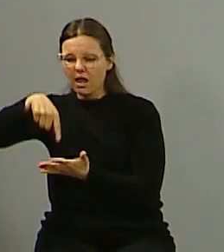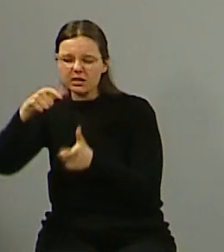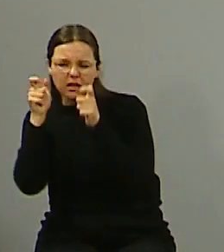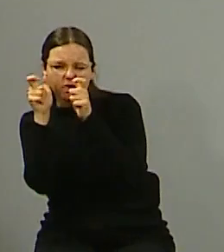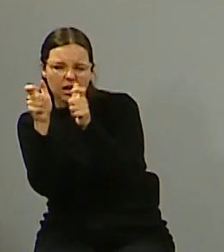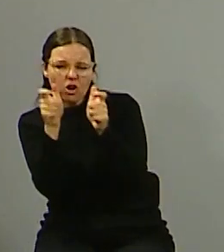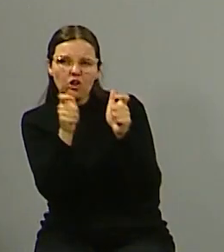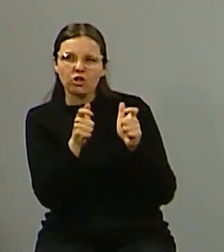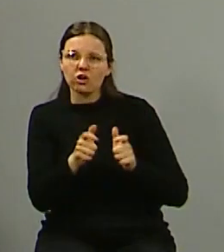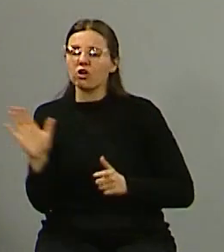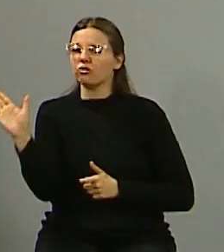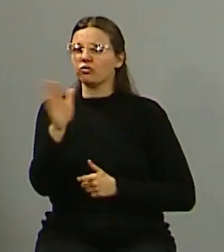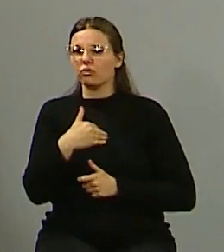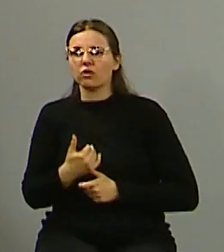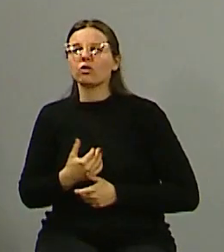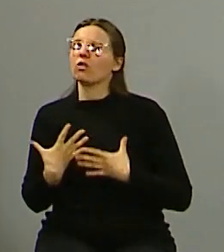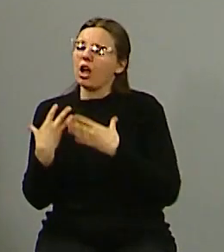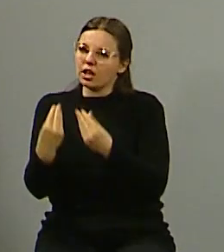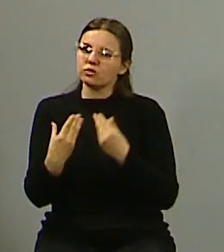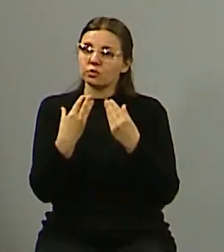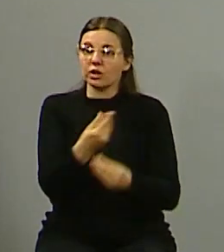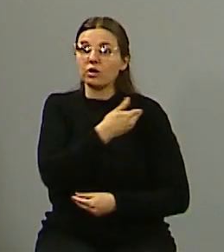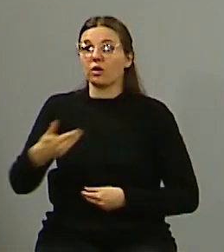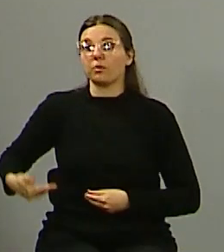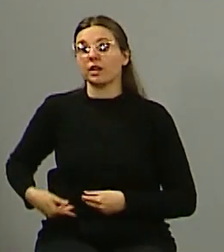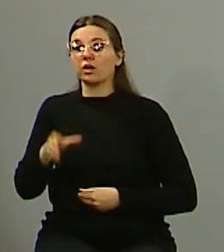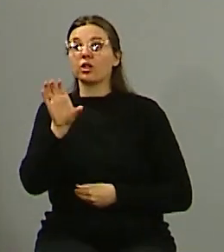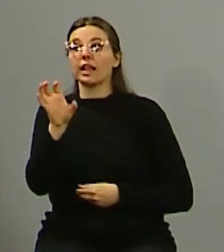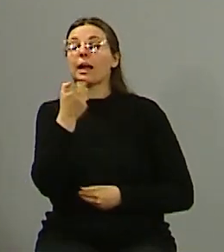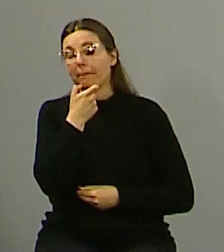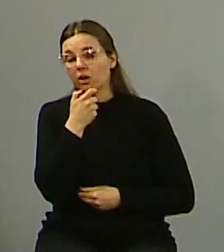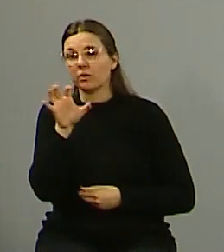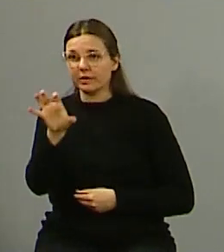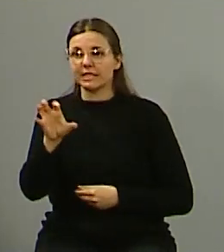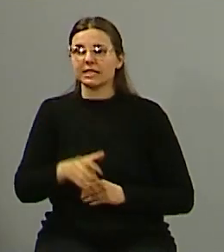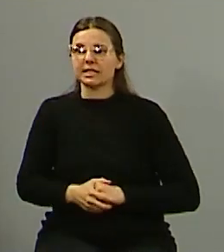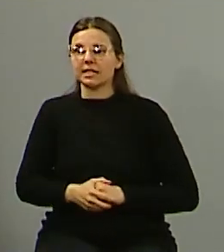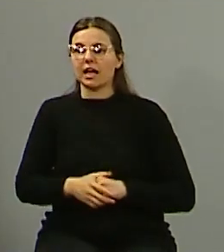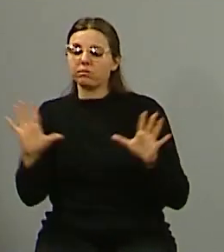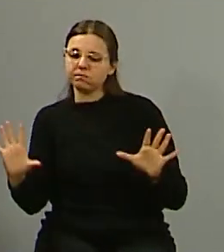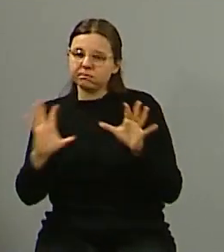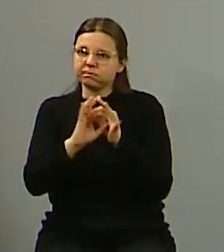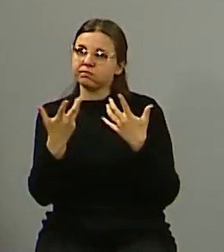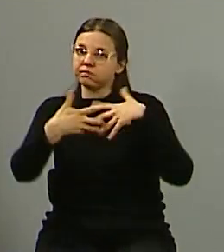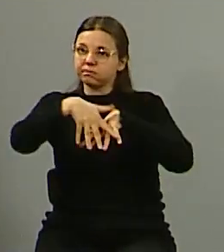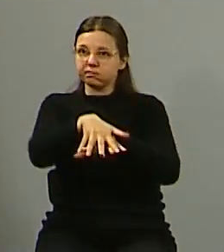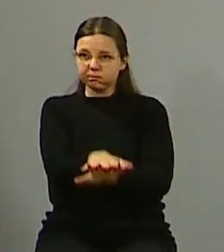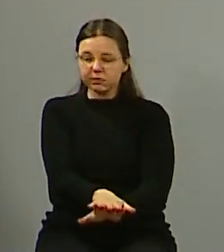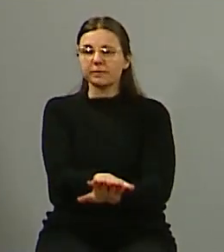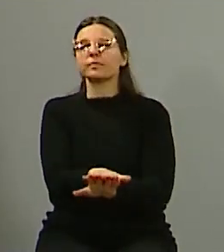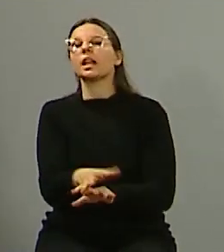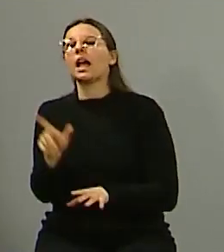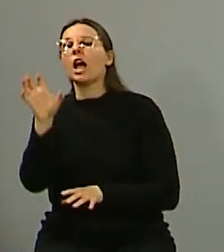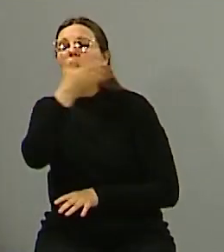de monitoreo, colaboramos con el gobierno de la provincia, hicimos una comisaría que es la séptima, la hicimos nueva, gobierno de la provincia, trabajo articulado, municipio de